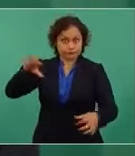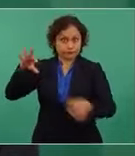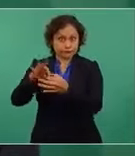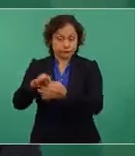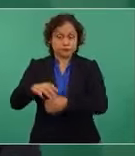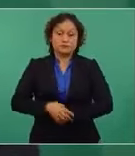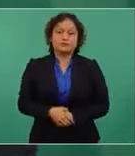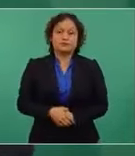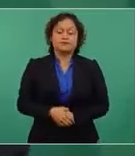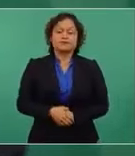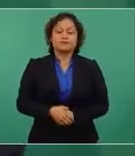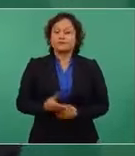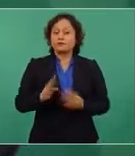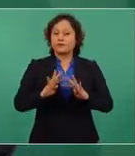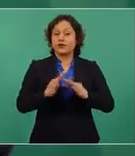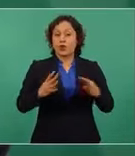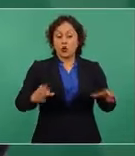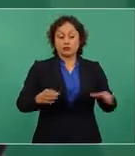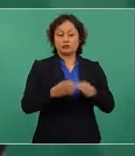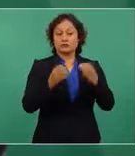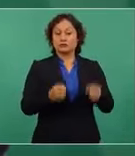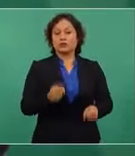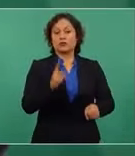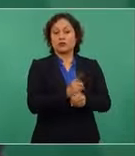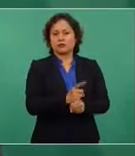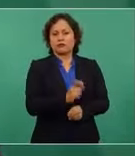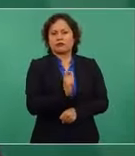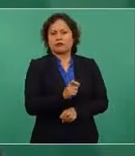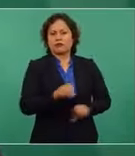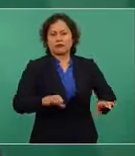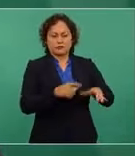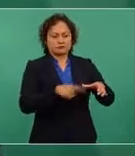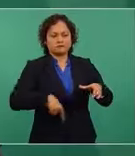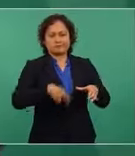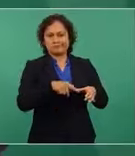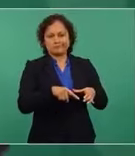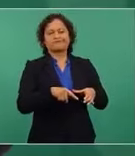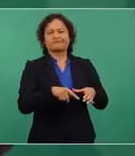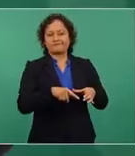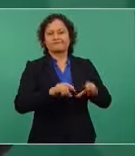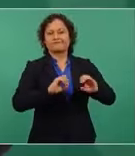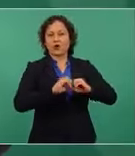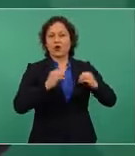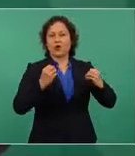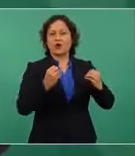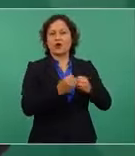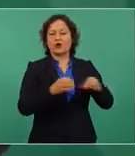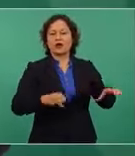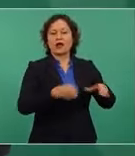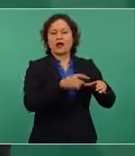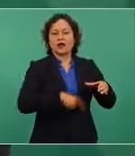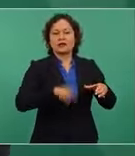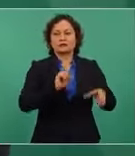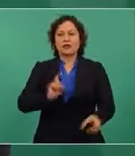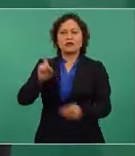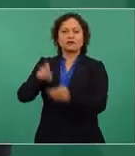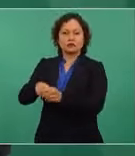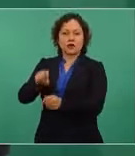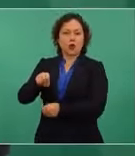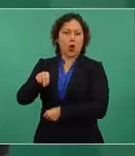Consejo de Seguridad, evidentemente, es uno de los órganos principalísimos de la gobernanza de la ONU